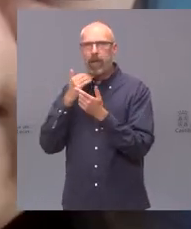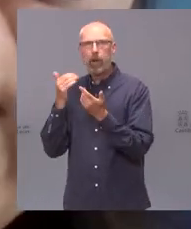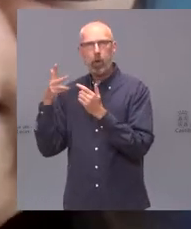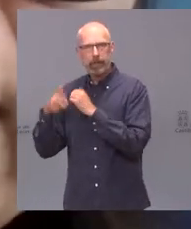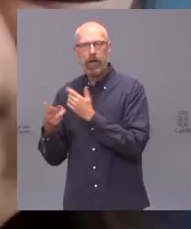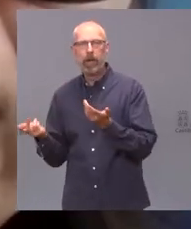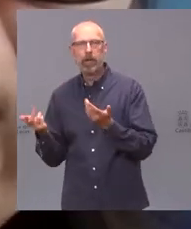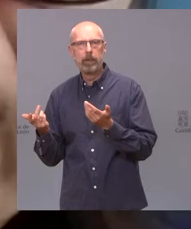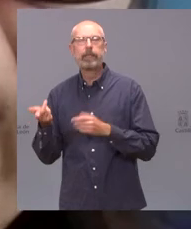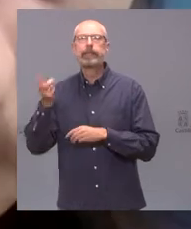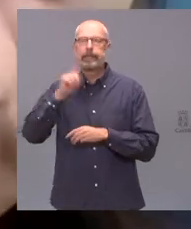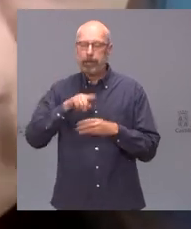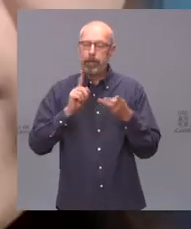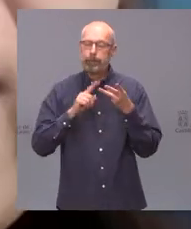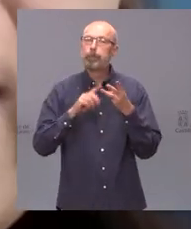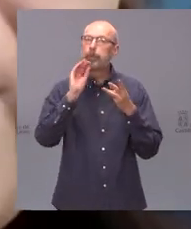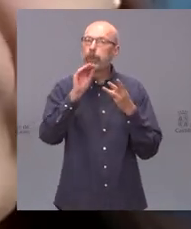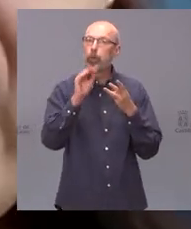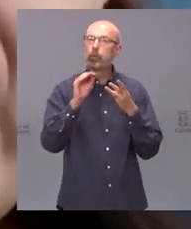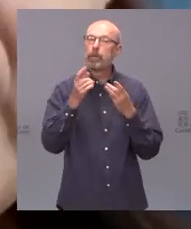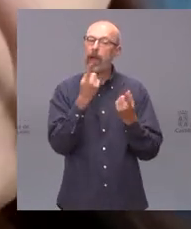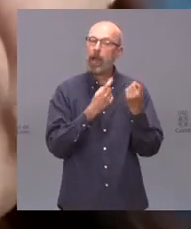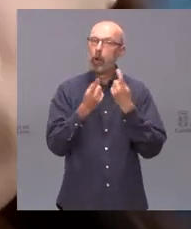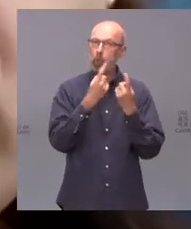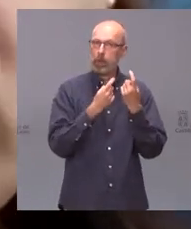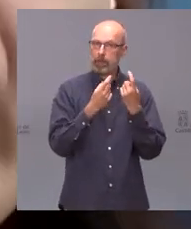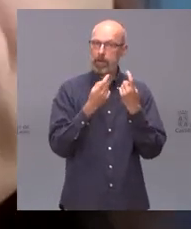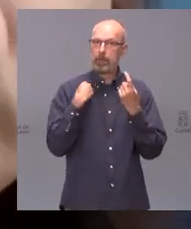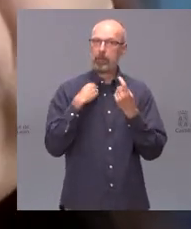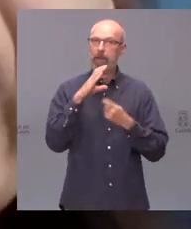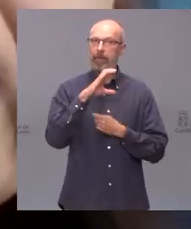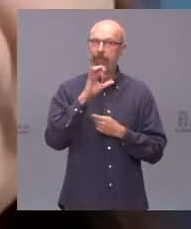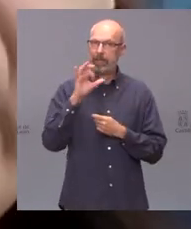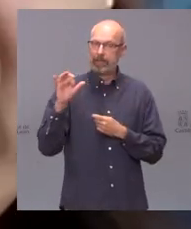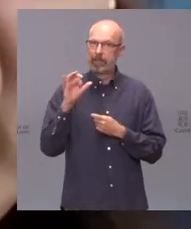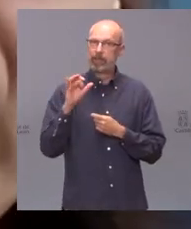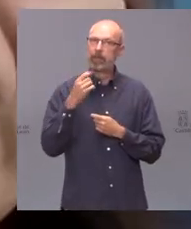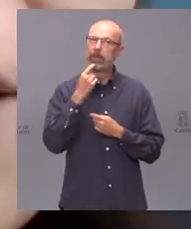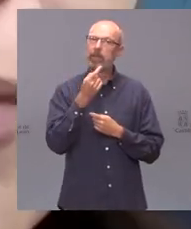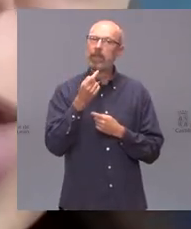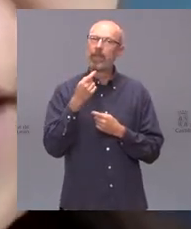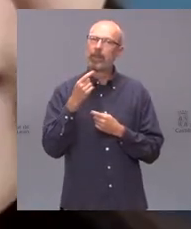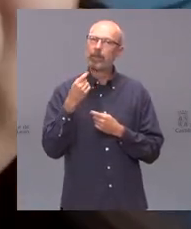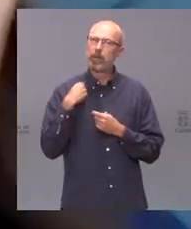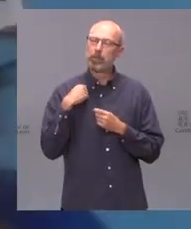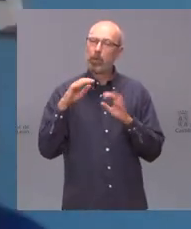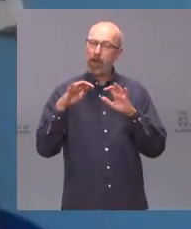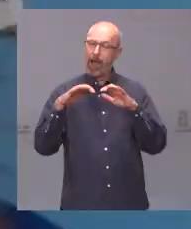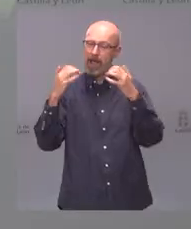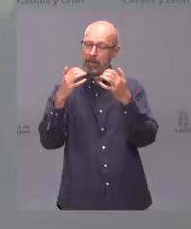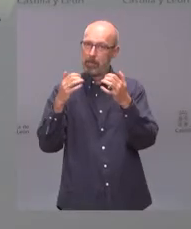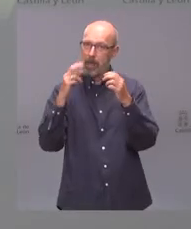CIS que ayer apuntó a la pérdida de representación de ciudadanos en la Asamblea de Madrid muchas gracias